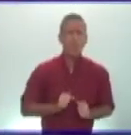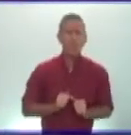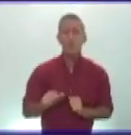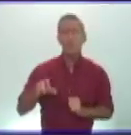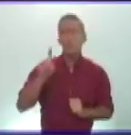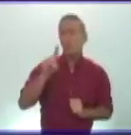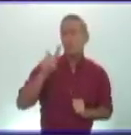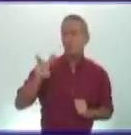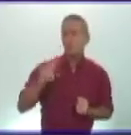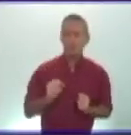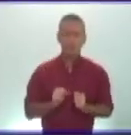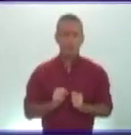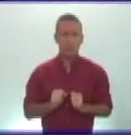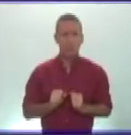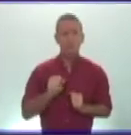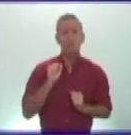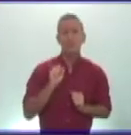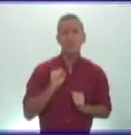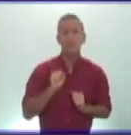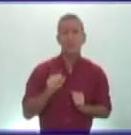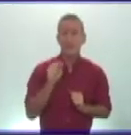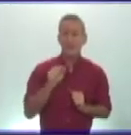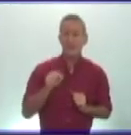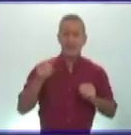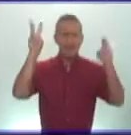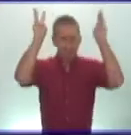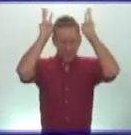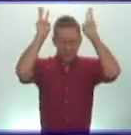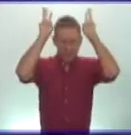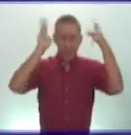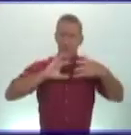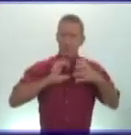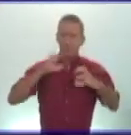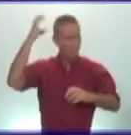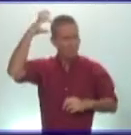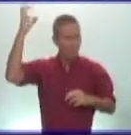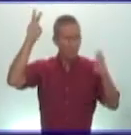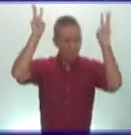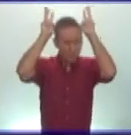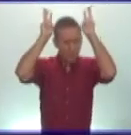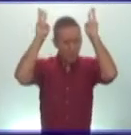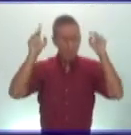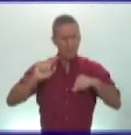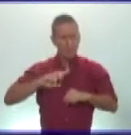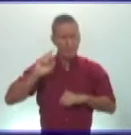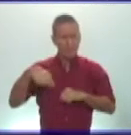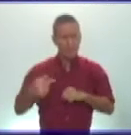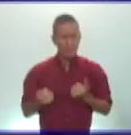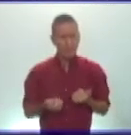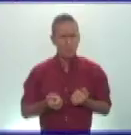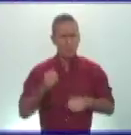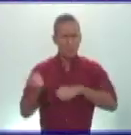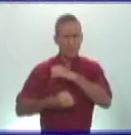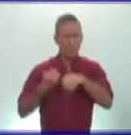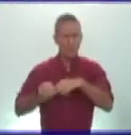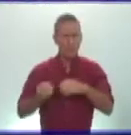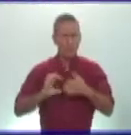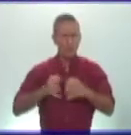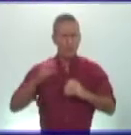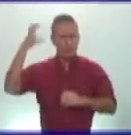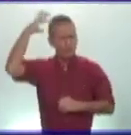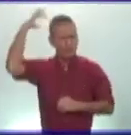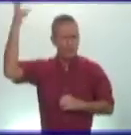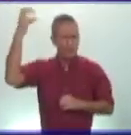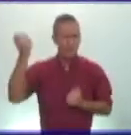al principio esta etruria fue una monarquía pero los gobiernos de estas ciudades irían convirtiéndose en repúblicas de tipo oligárquico en el año